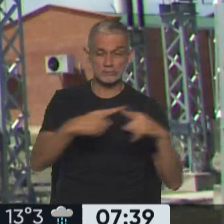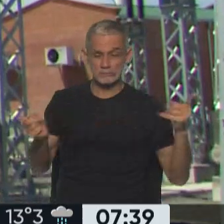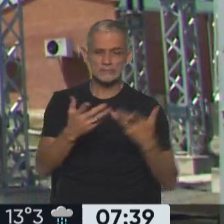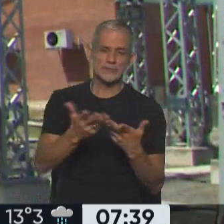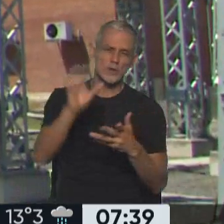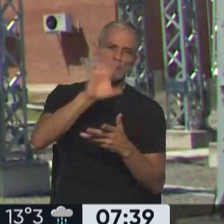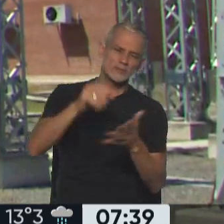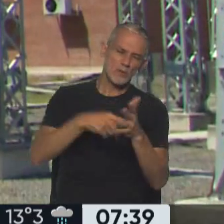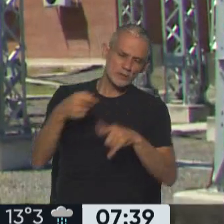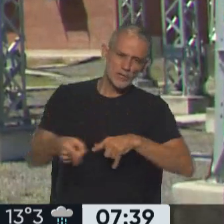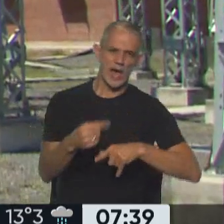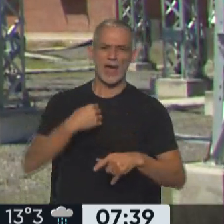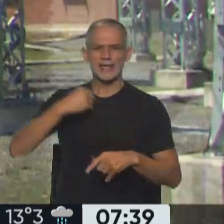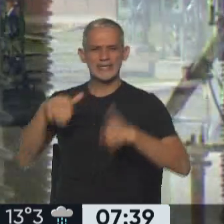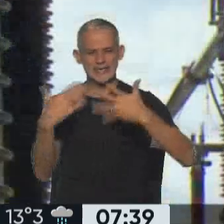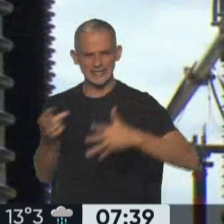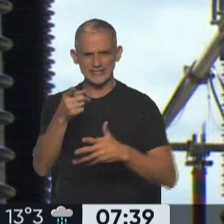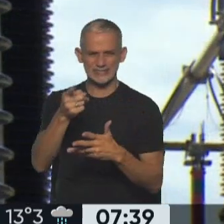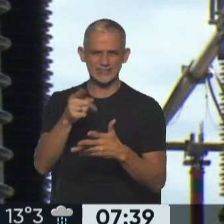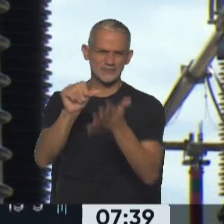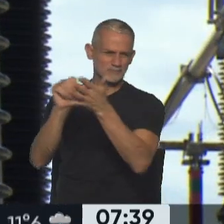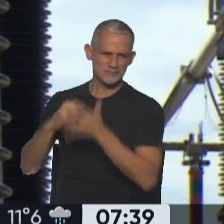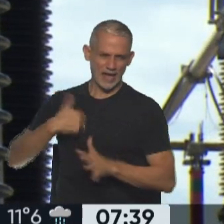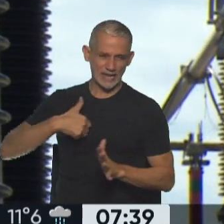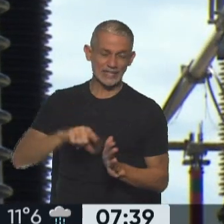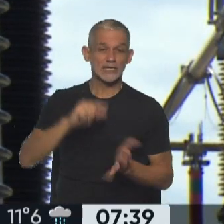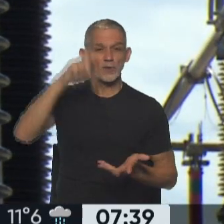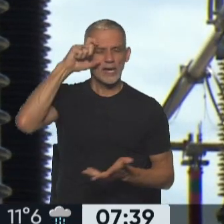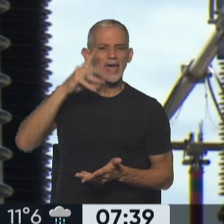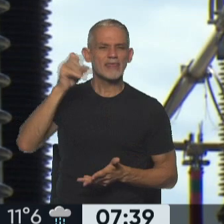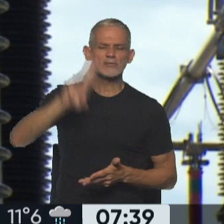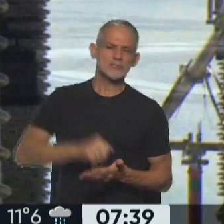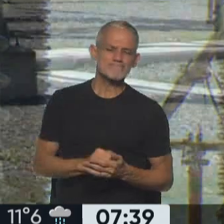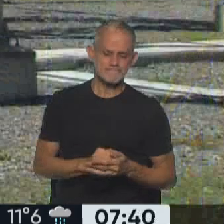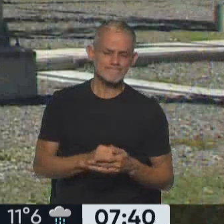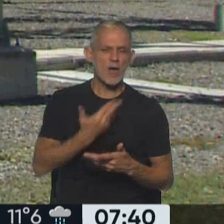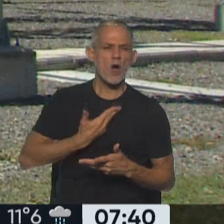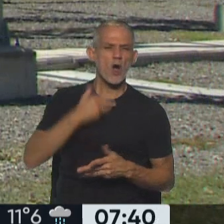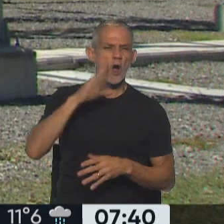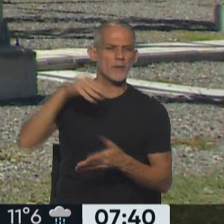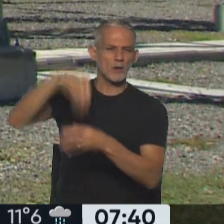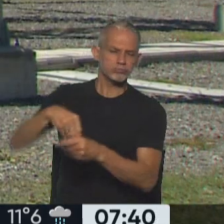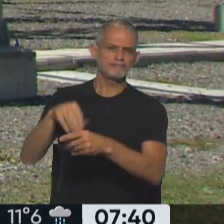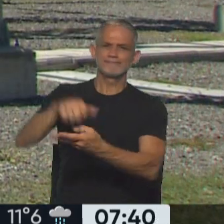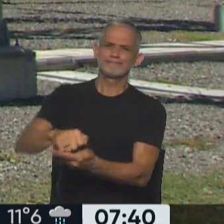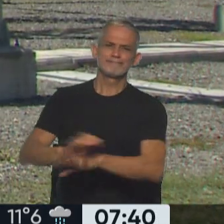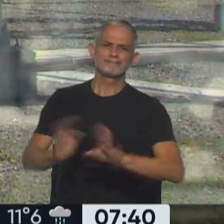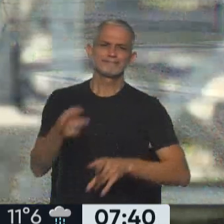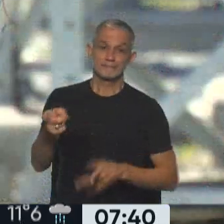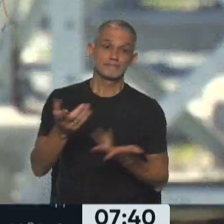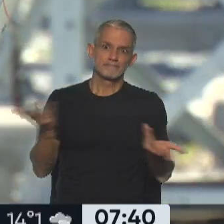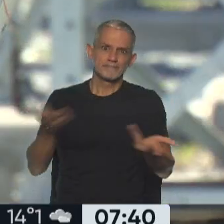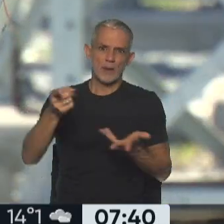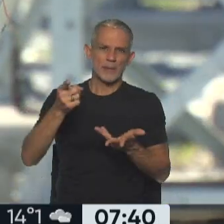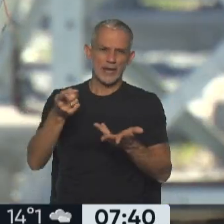en la provincia de Buenos Aires y en otros puntos del país y que se había decidido a propósito de esto, bueno, generar, al menos para